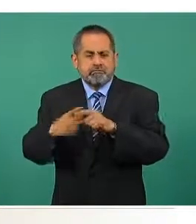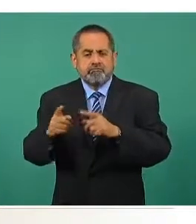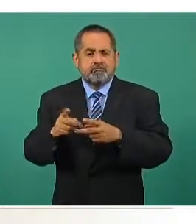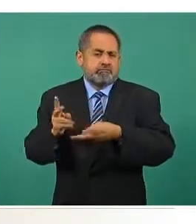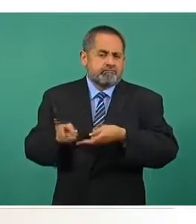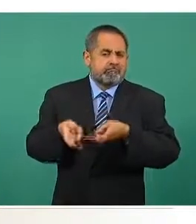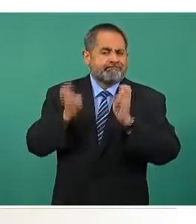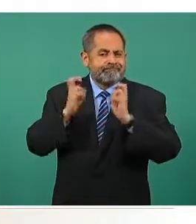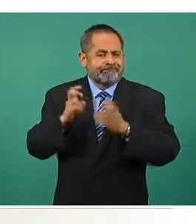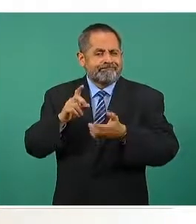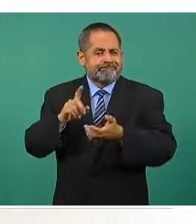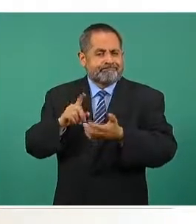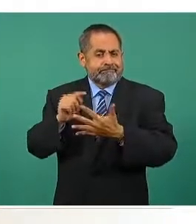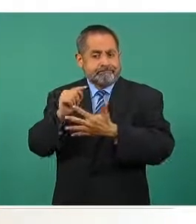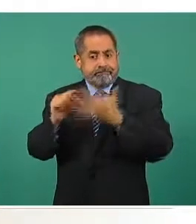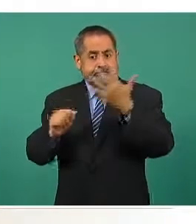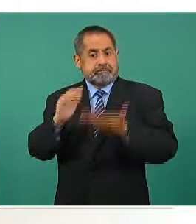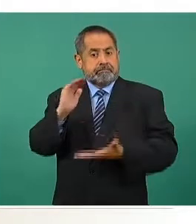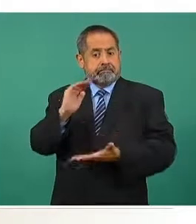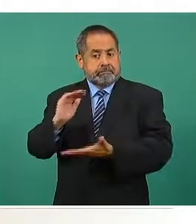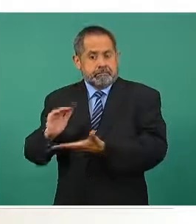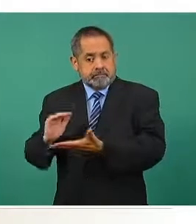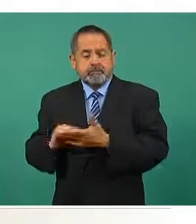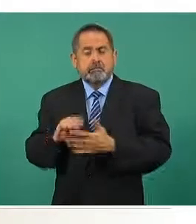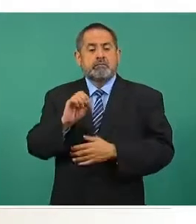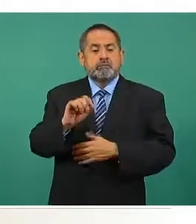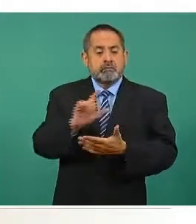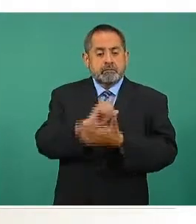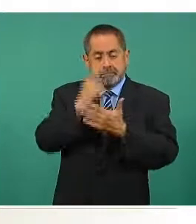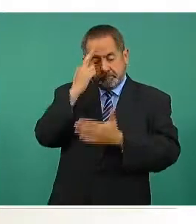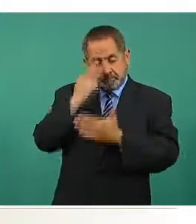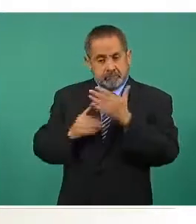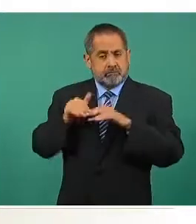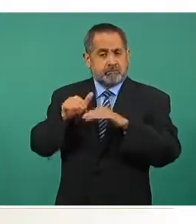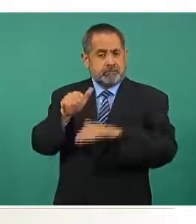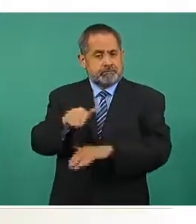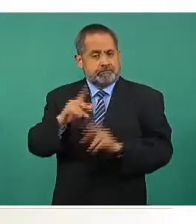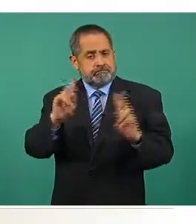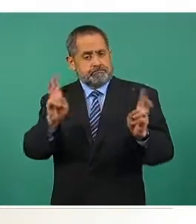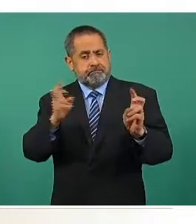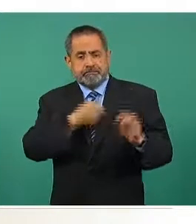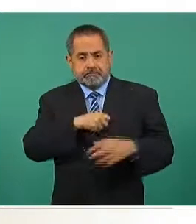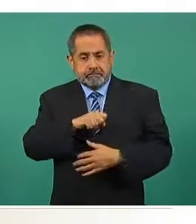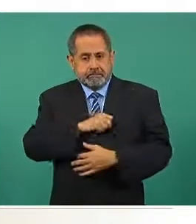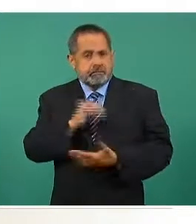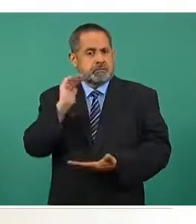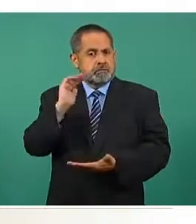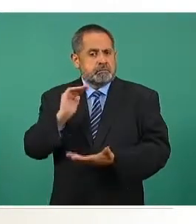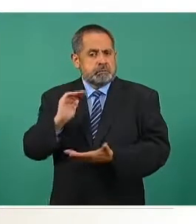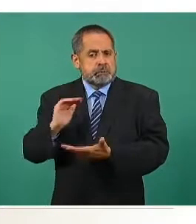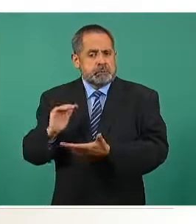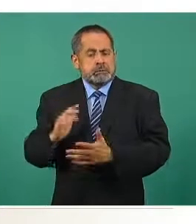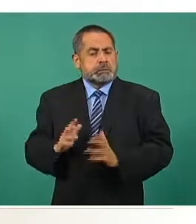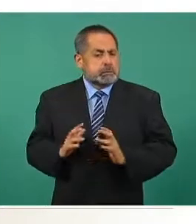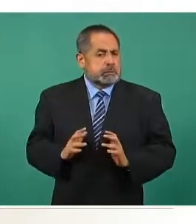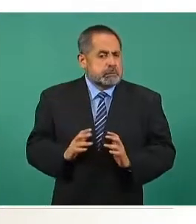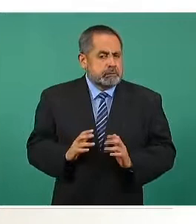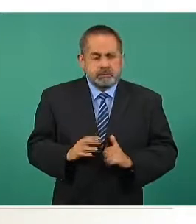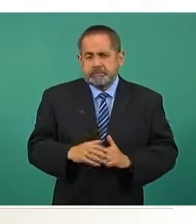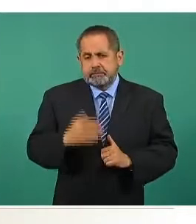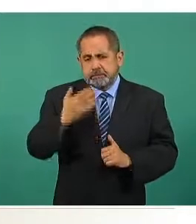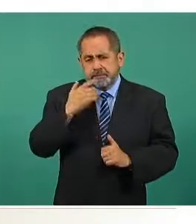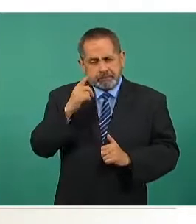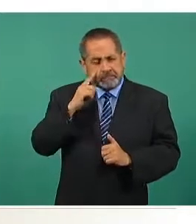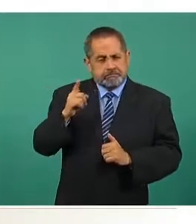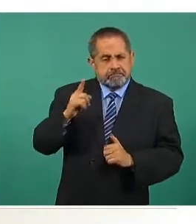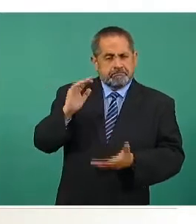baja y también los delitos contra la salud en este caso estos estuvieron a la